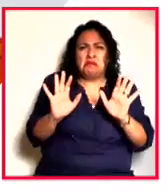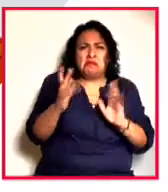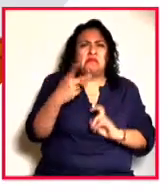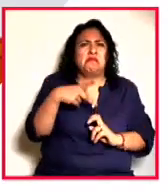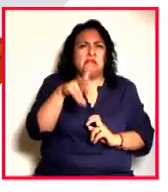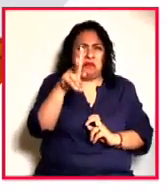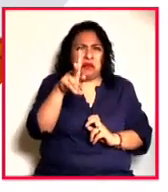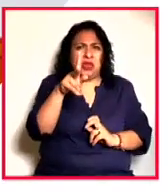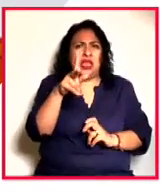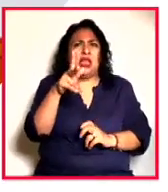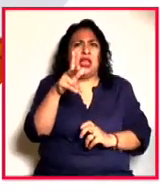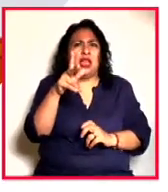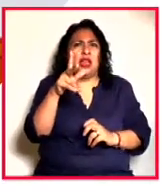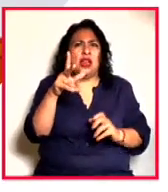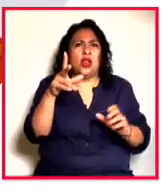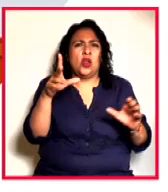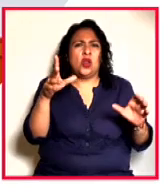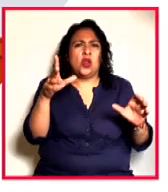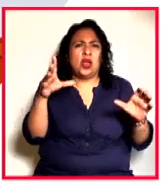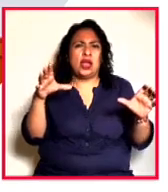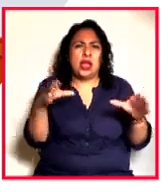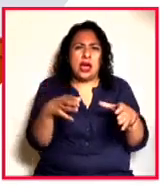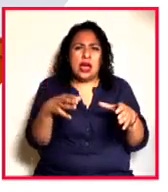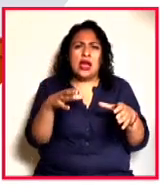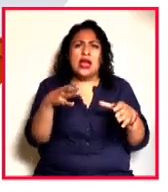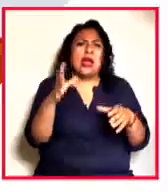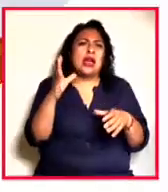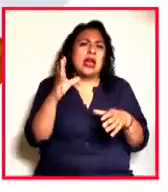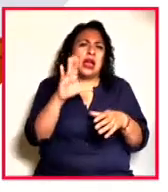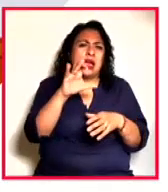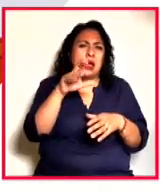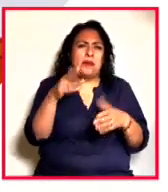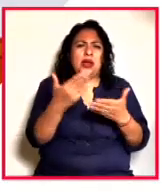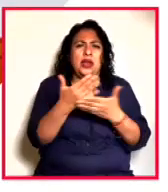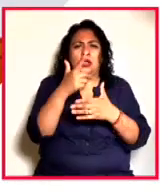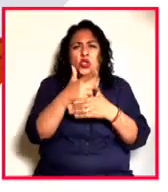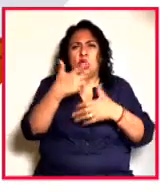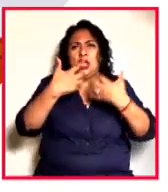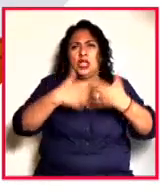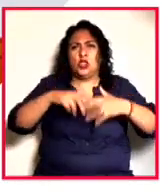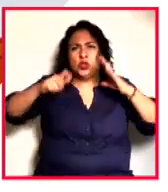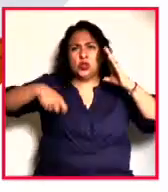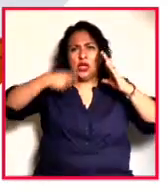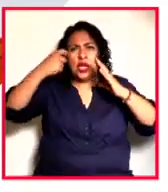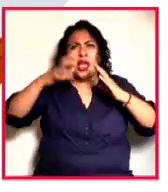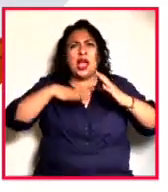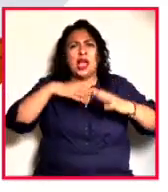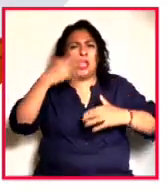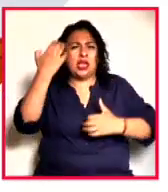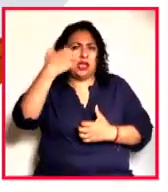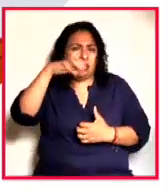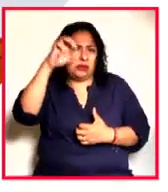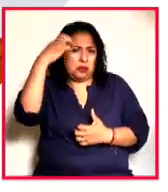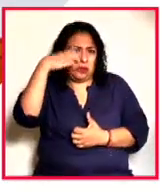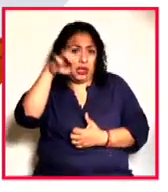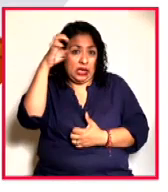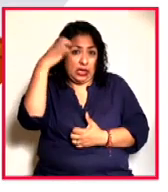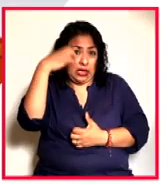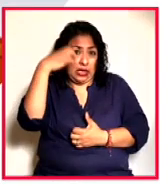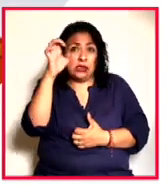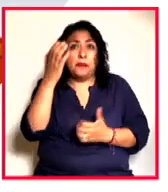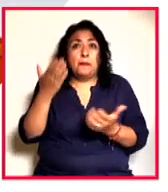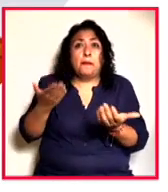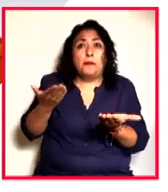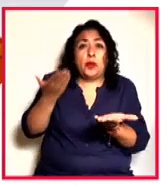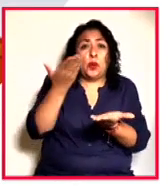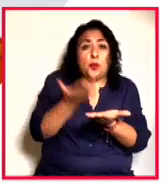la Cámara Nacional de la Industria Cinematográfica ha unido estos mundos en una carrera, en una propuesta